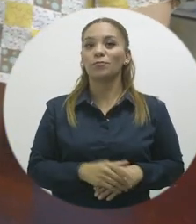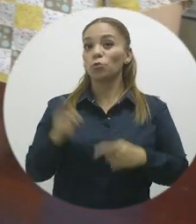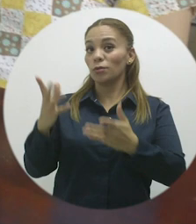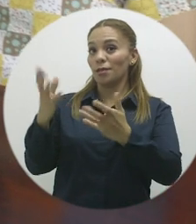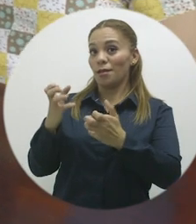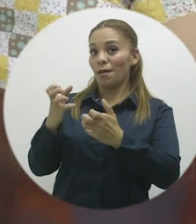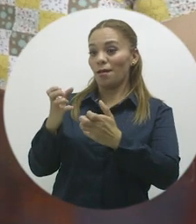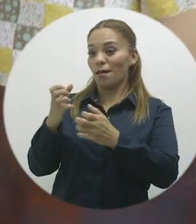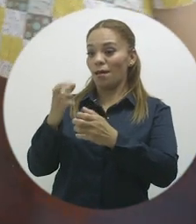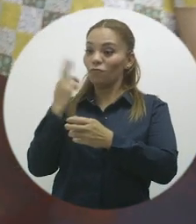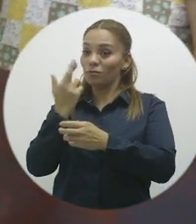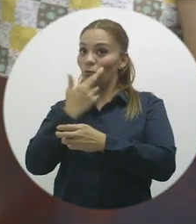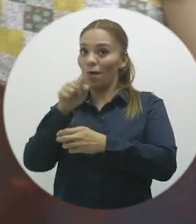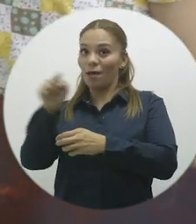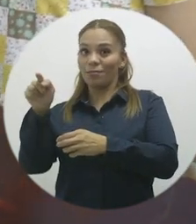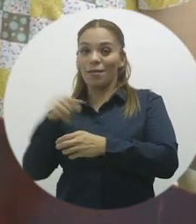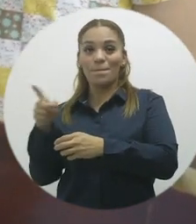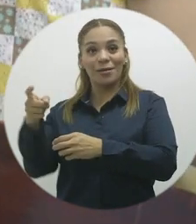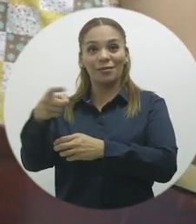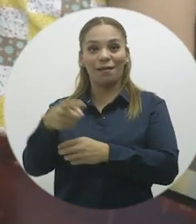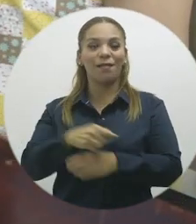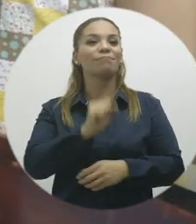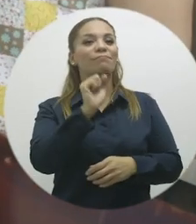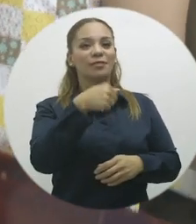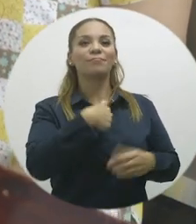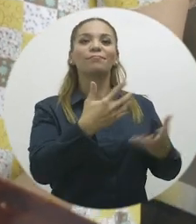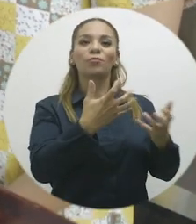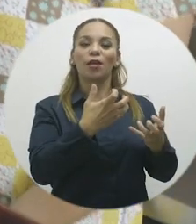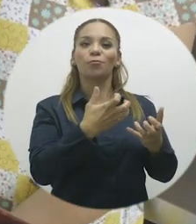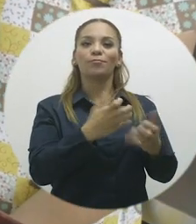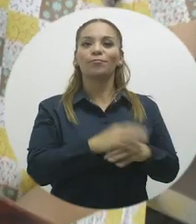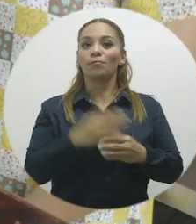tiene una cadena de marisquerías taxando si eso quiere